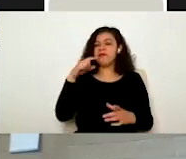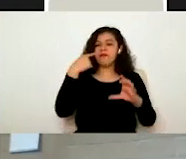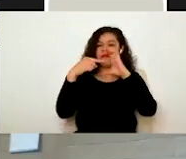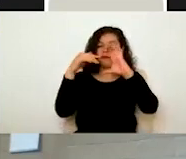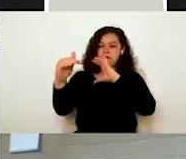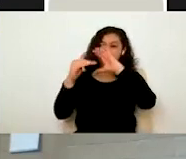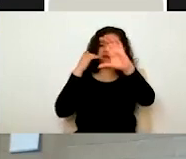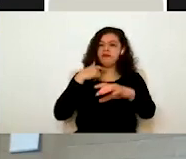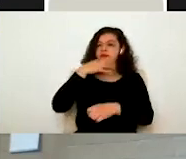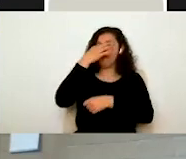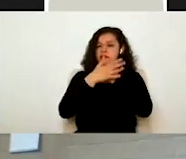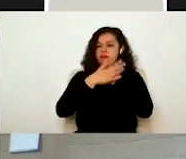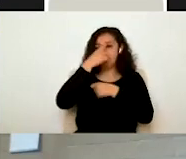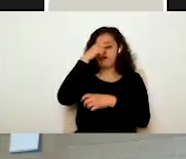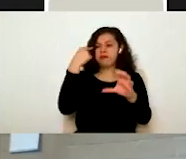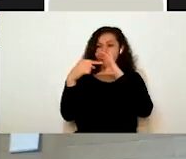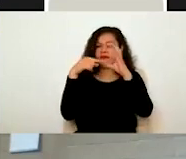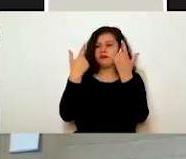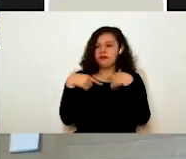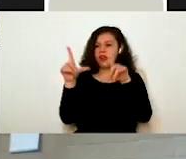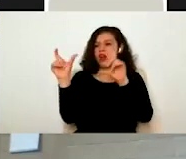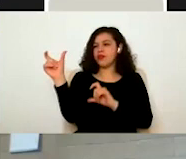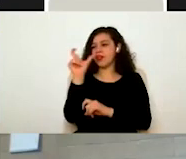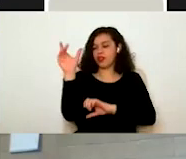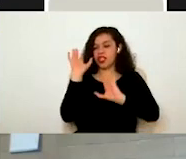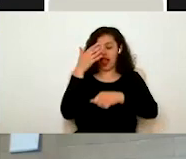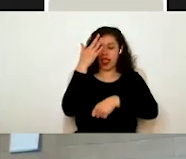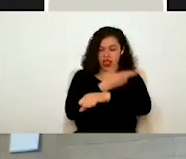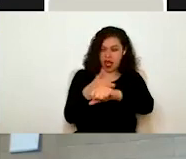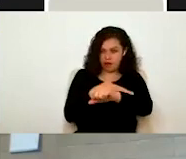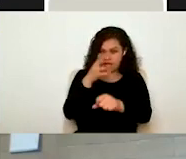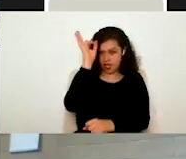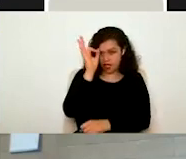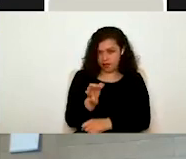mostrarles el correo electrónico que llega cuando un trámite se autoriza.